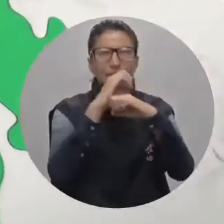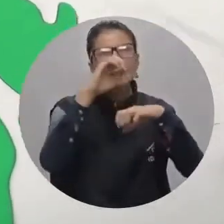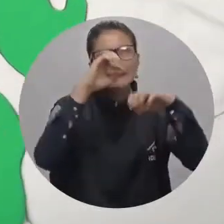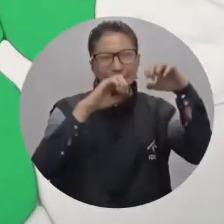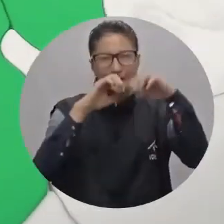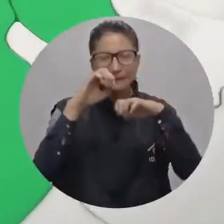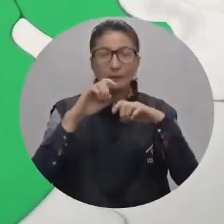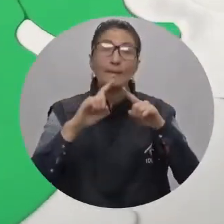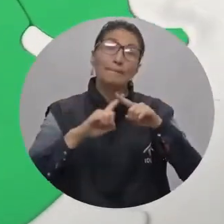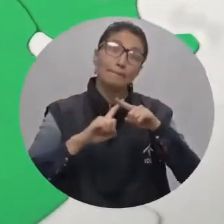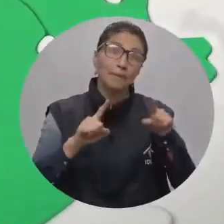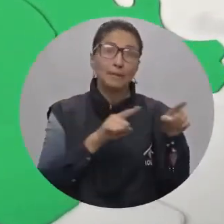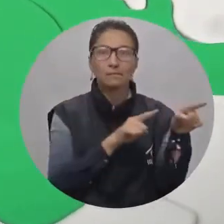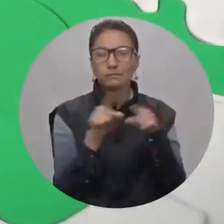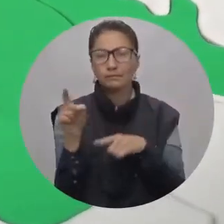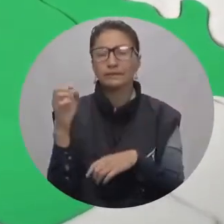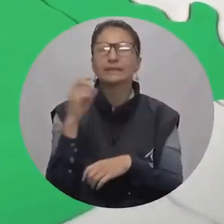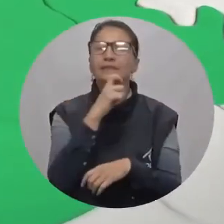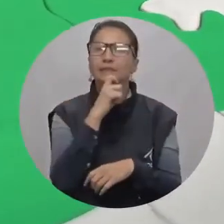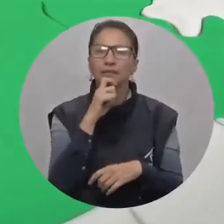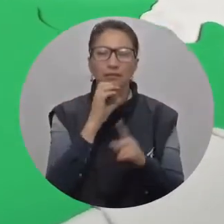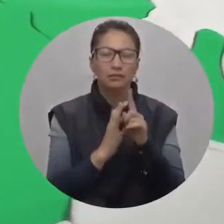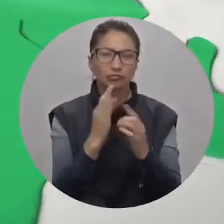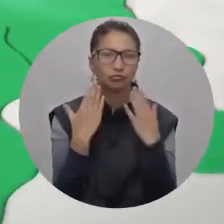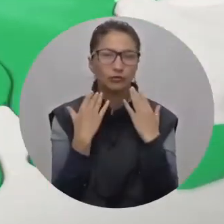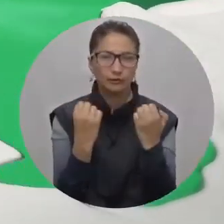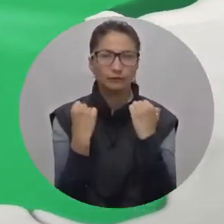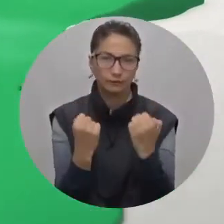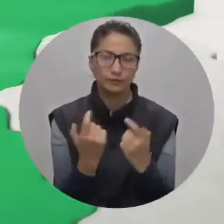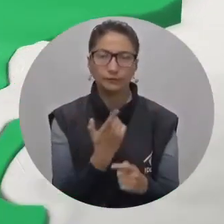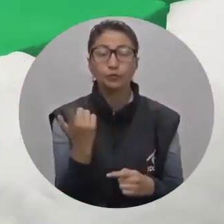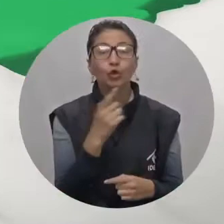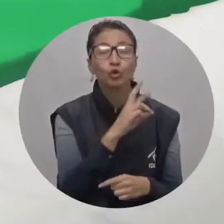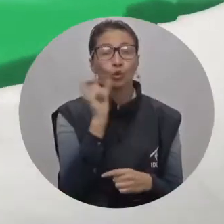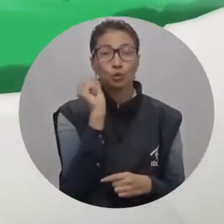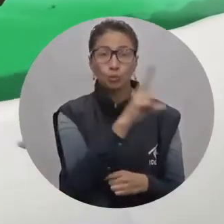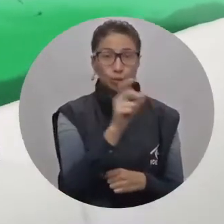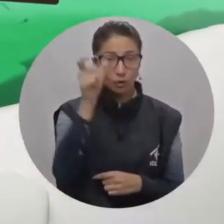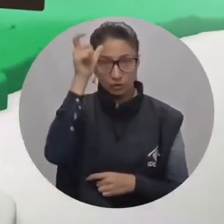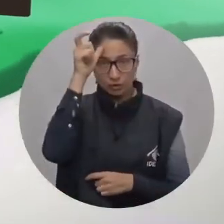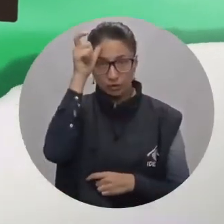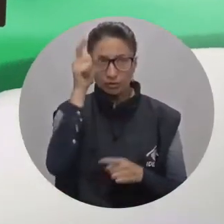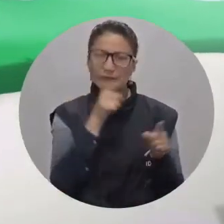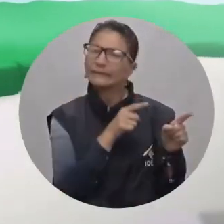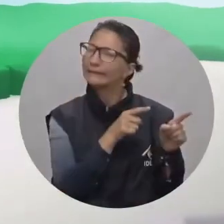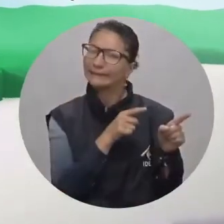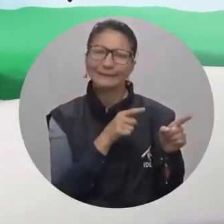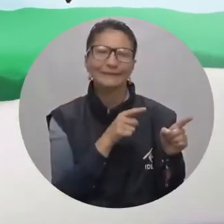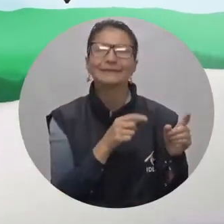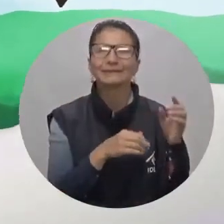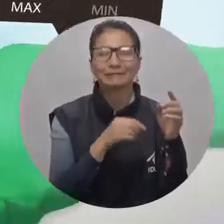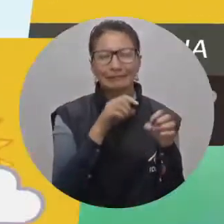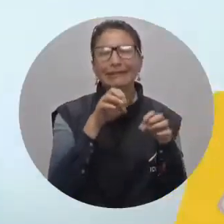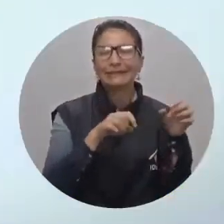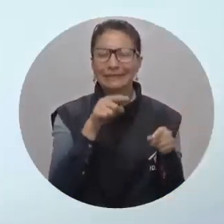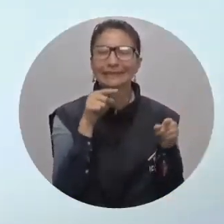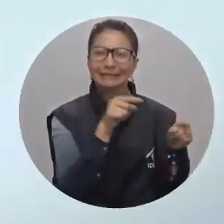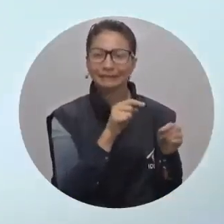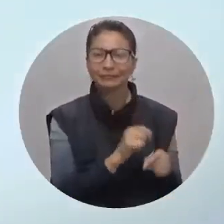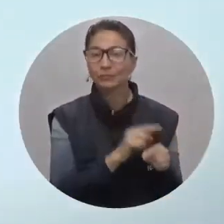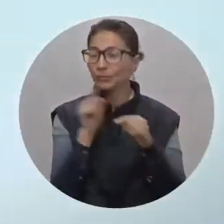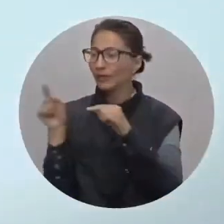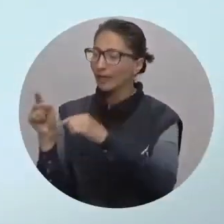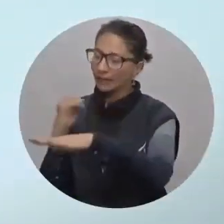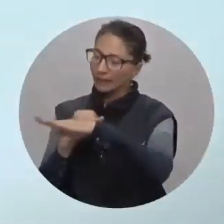El tiempo seco y las temperaturas bien altas. La excepción será el sur del departamento de Córdoba, donde no se descartan lloviznas.